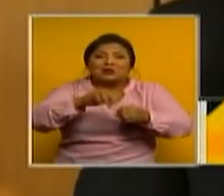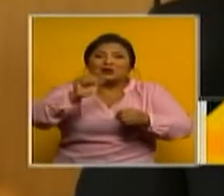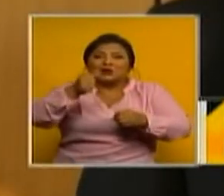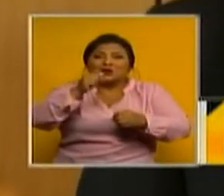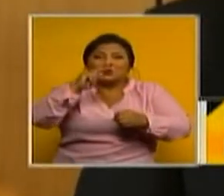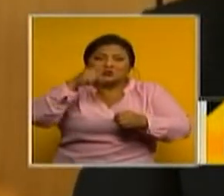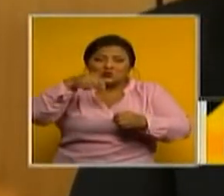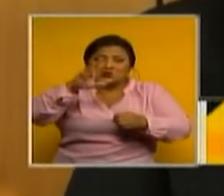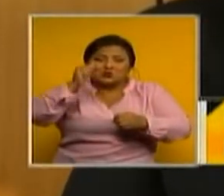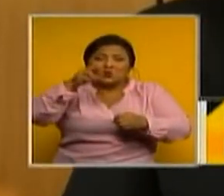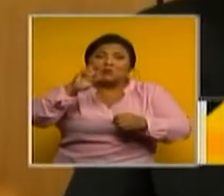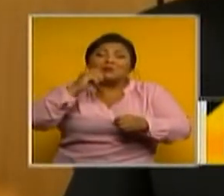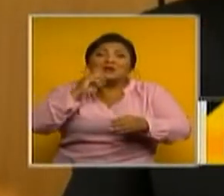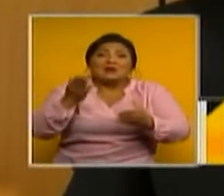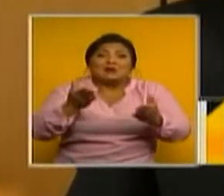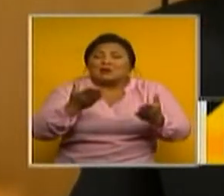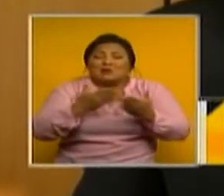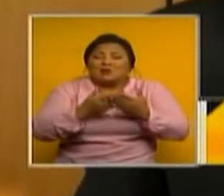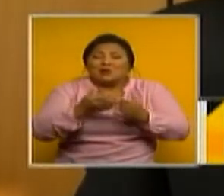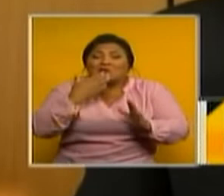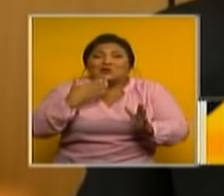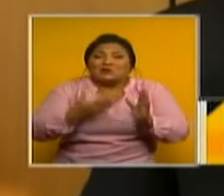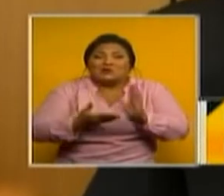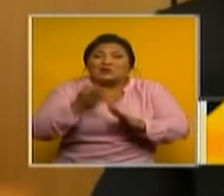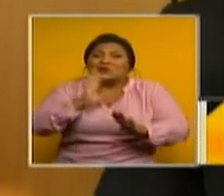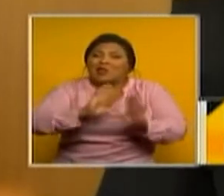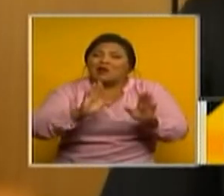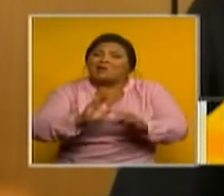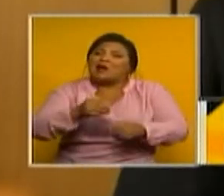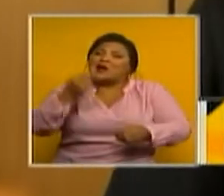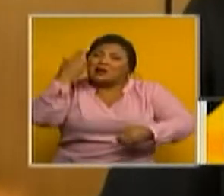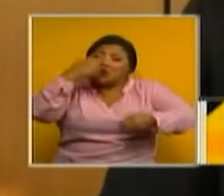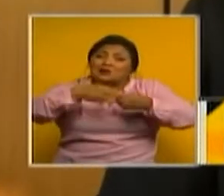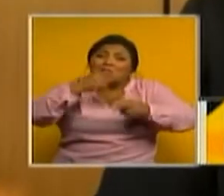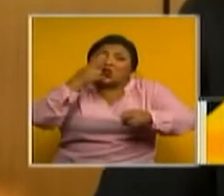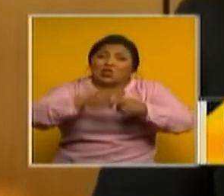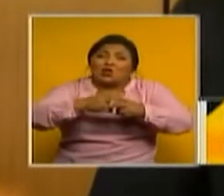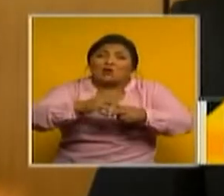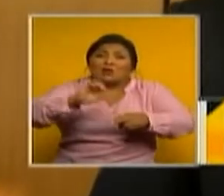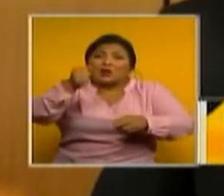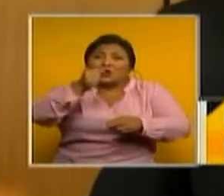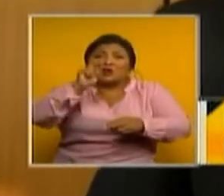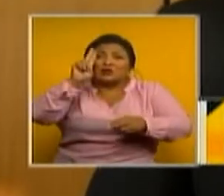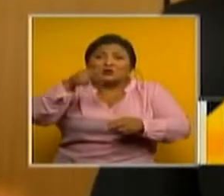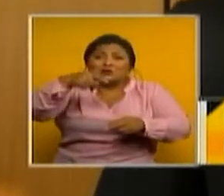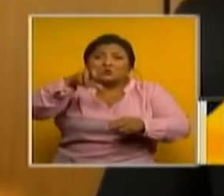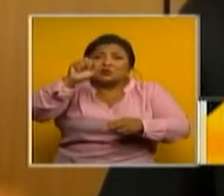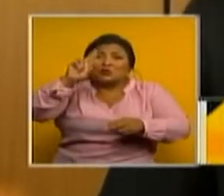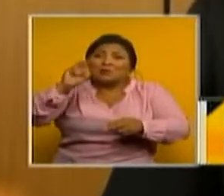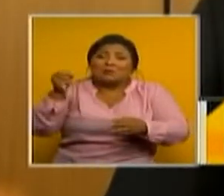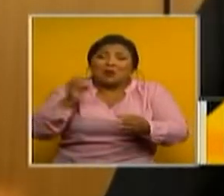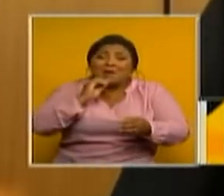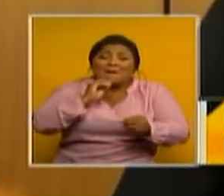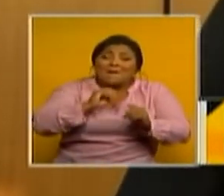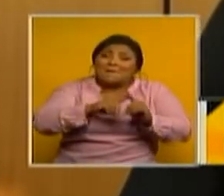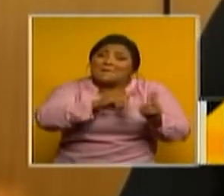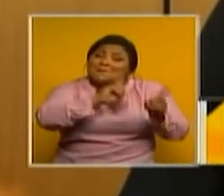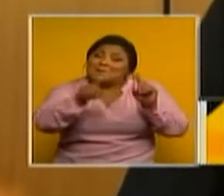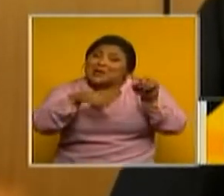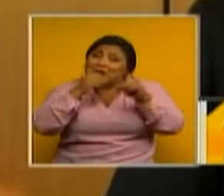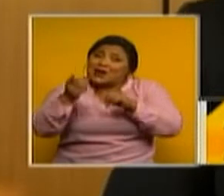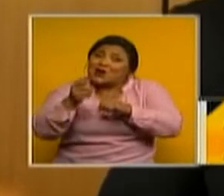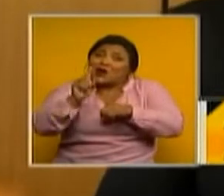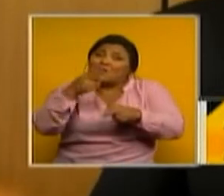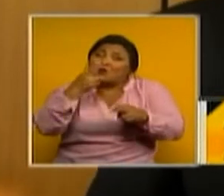contraproducente para el Estado incrementar el precio solo de la super porque la gente se cambia a extra y el subsidio más fuerte está en la gasolina